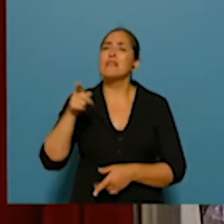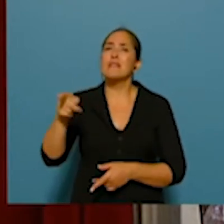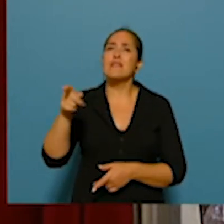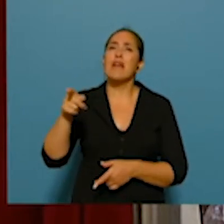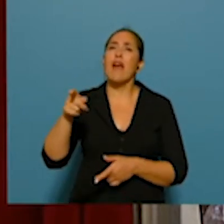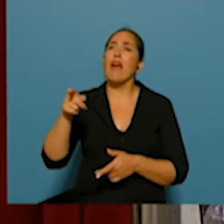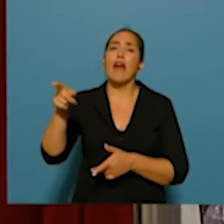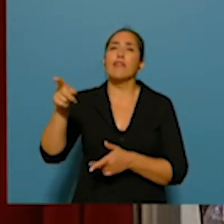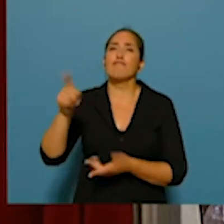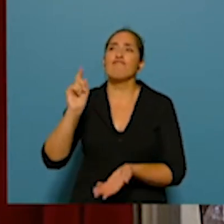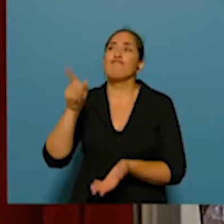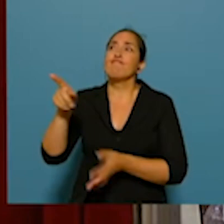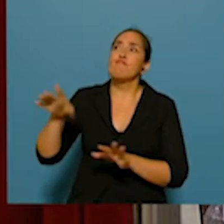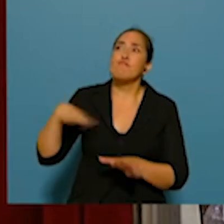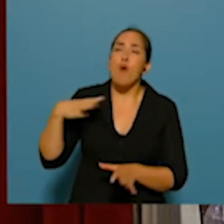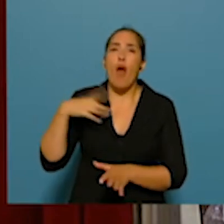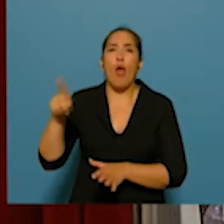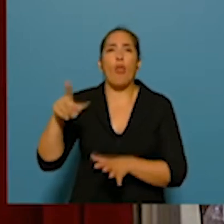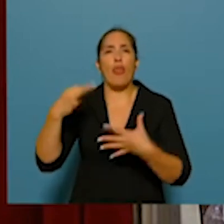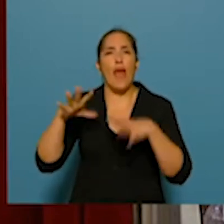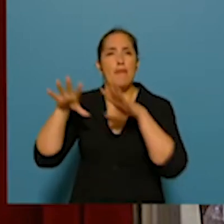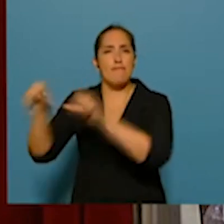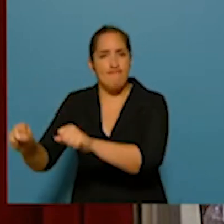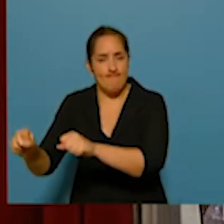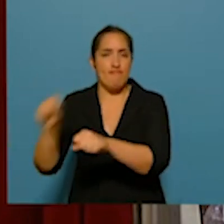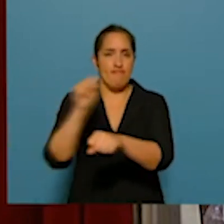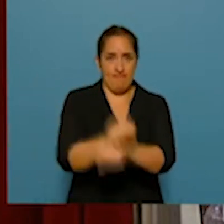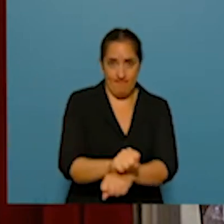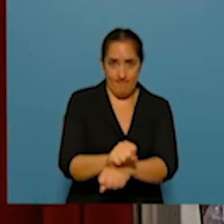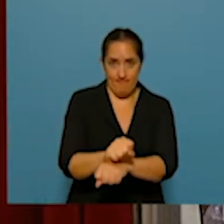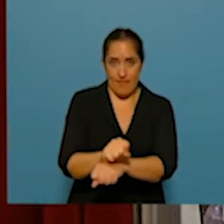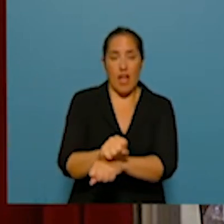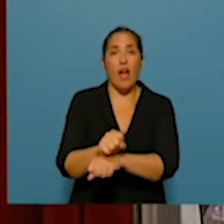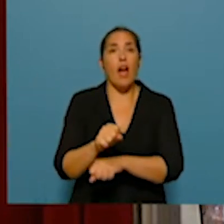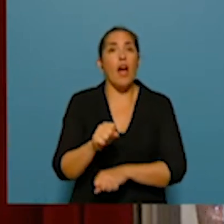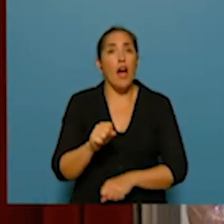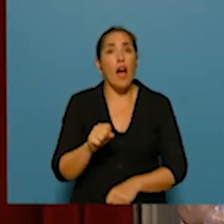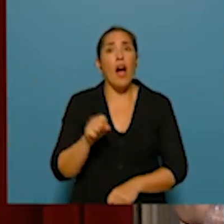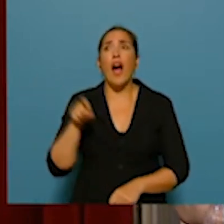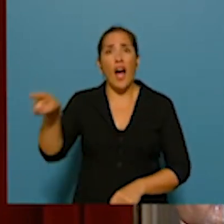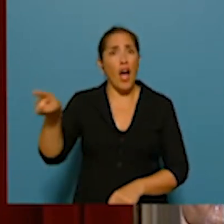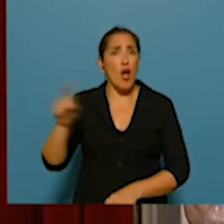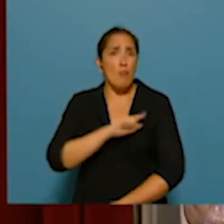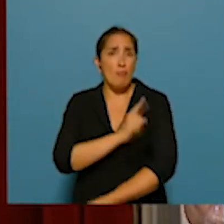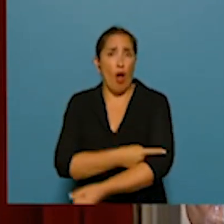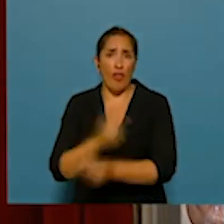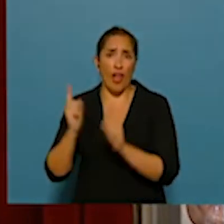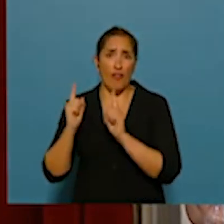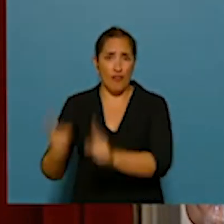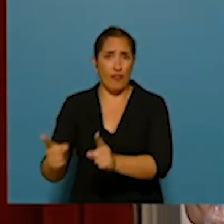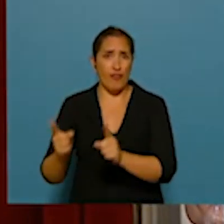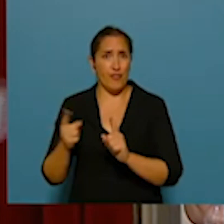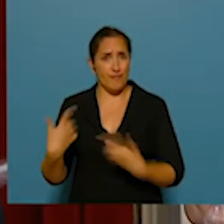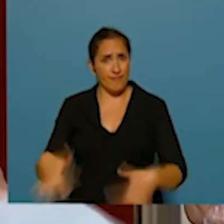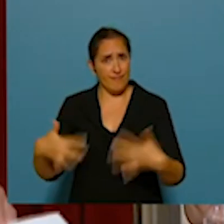residual pudiera afectar la investigación. Es cierto, su poder no es residual, está vigente.